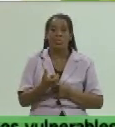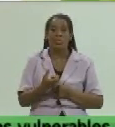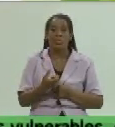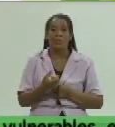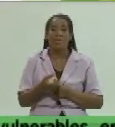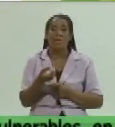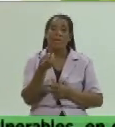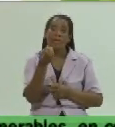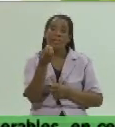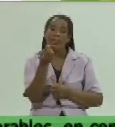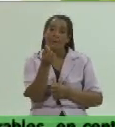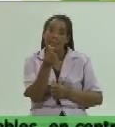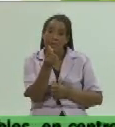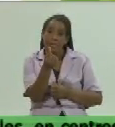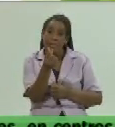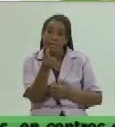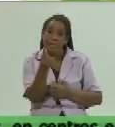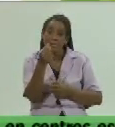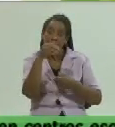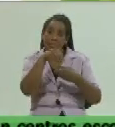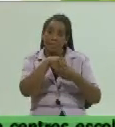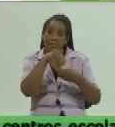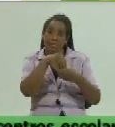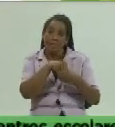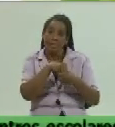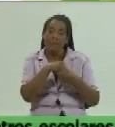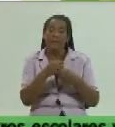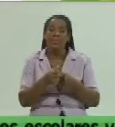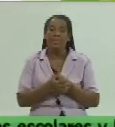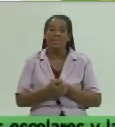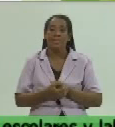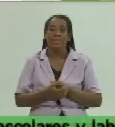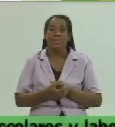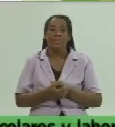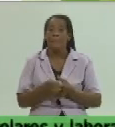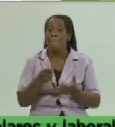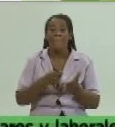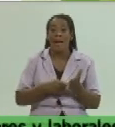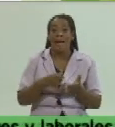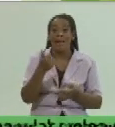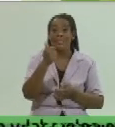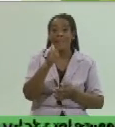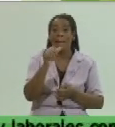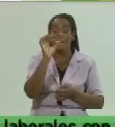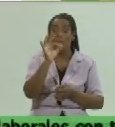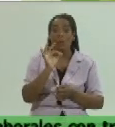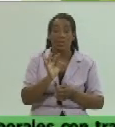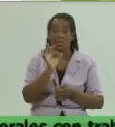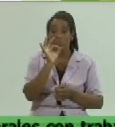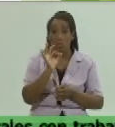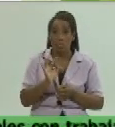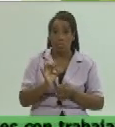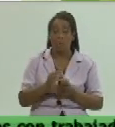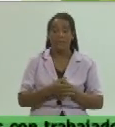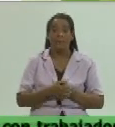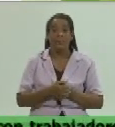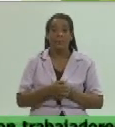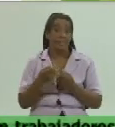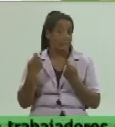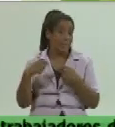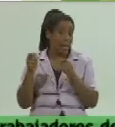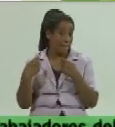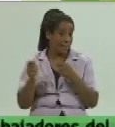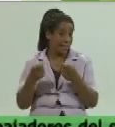una bonificación consistente es que en vez de pagar el 10% de de la venta de la